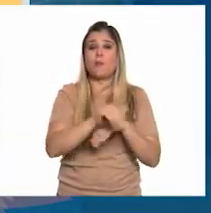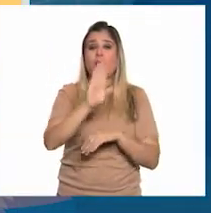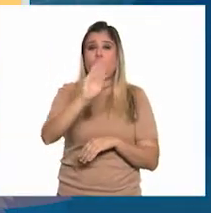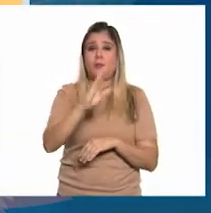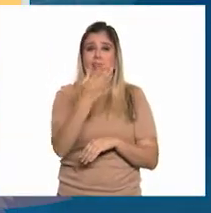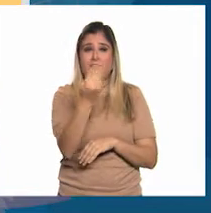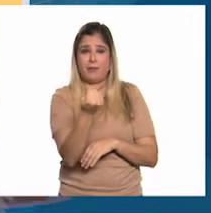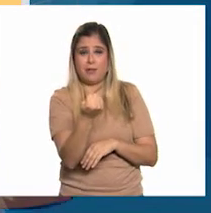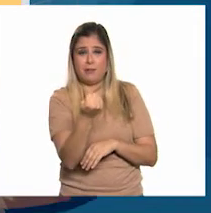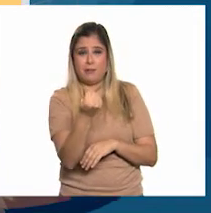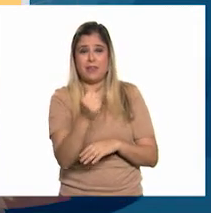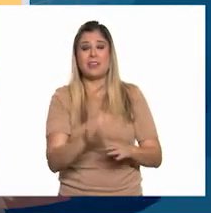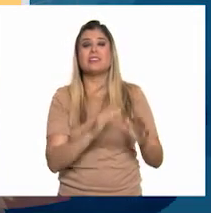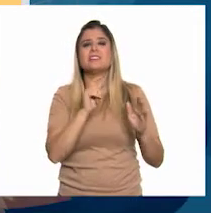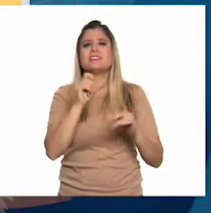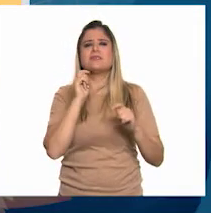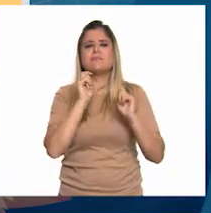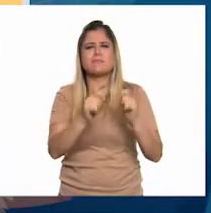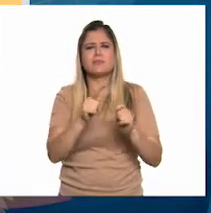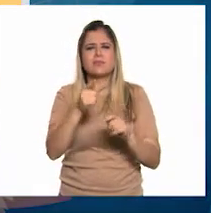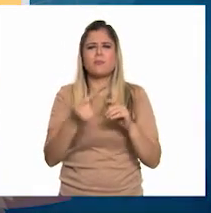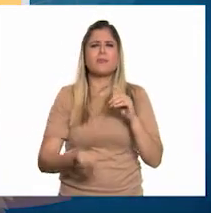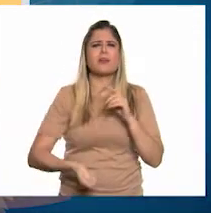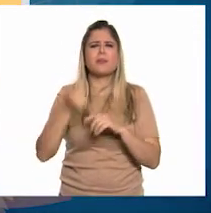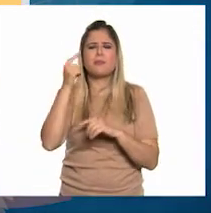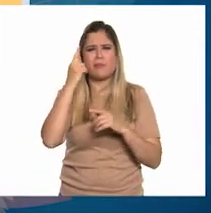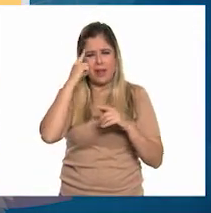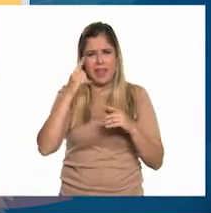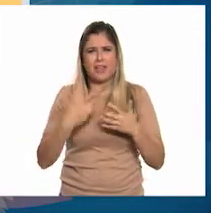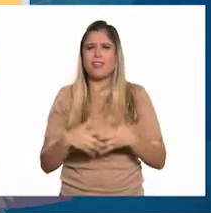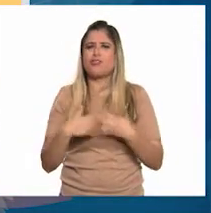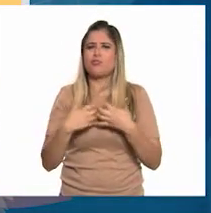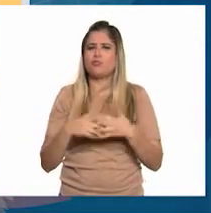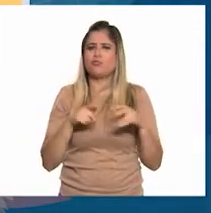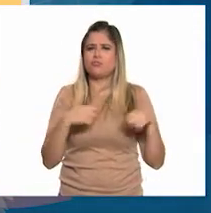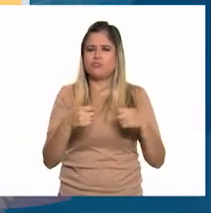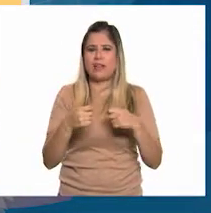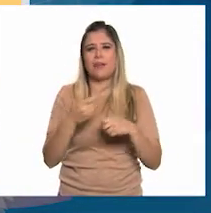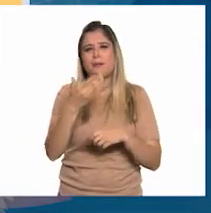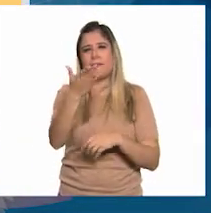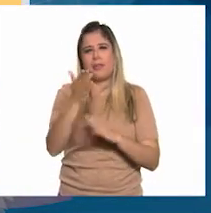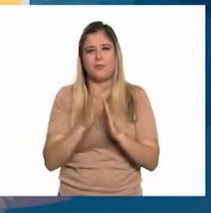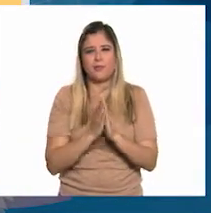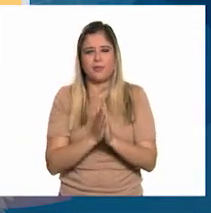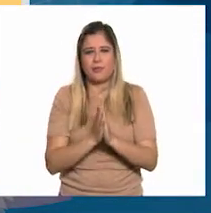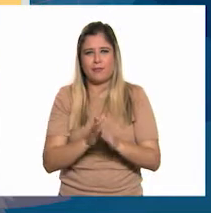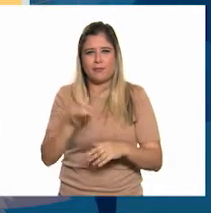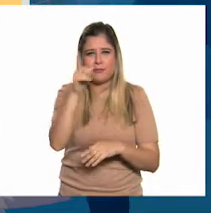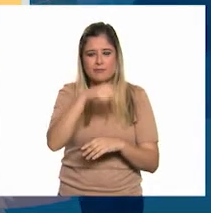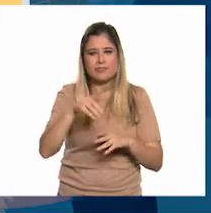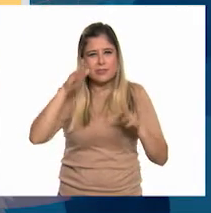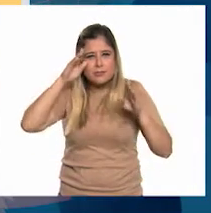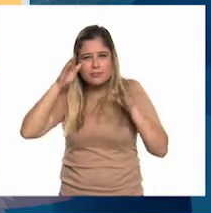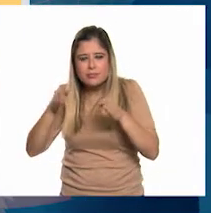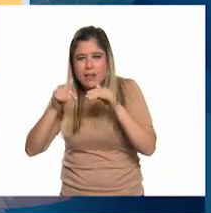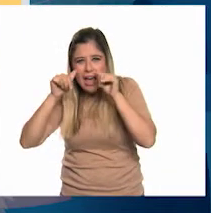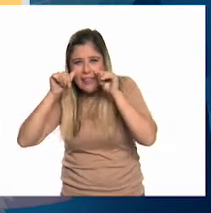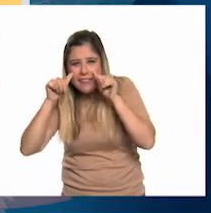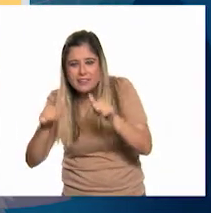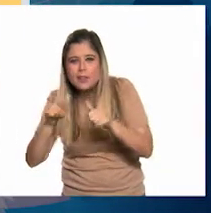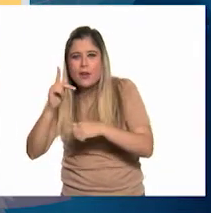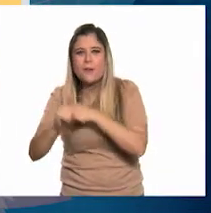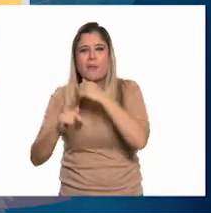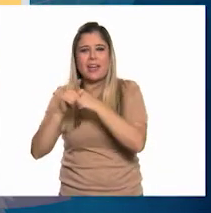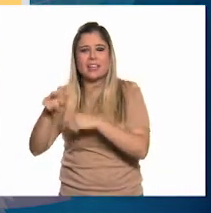relacionado con los principales tipos de industria. Les pido por favor, concentren su atención en los